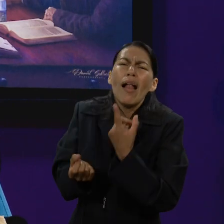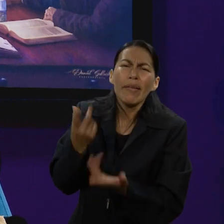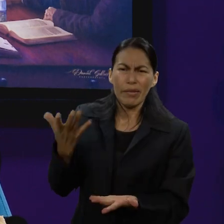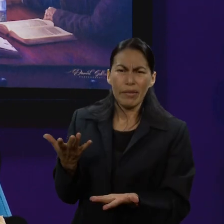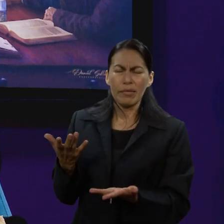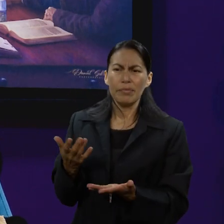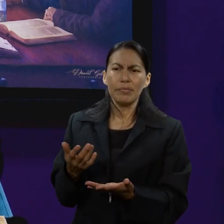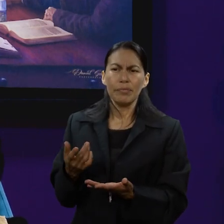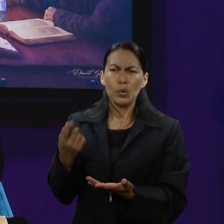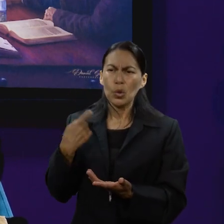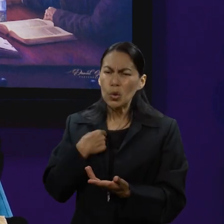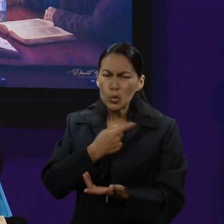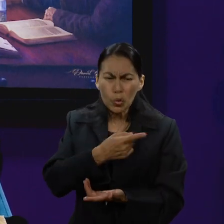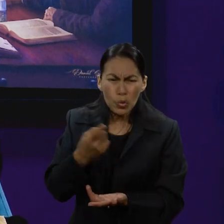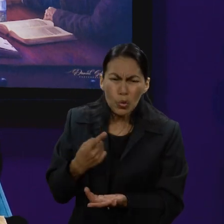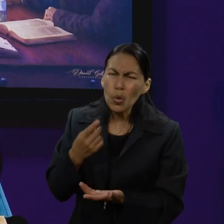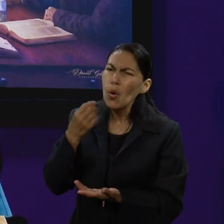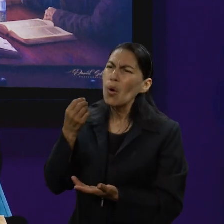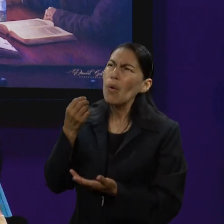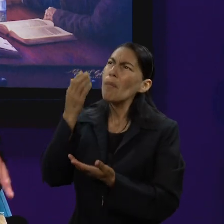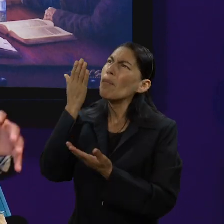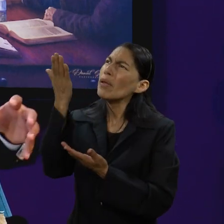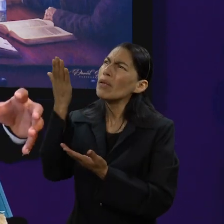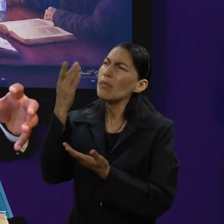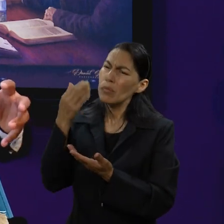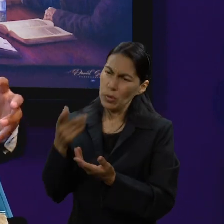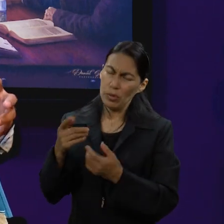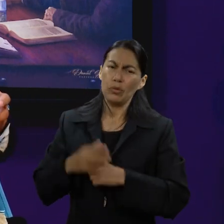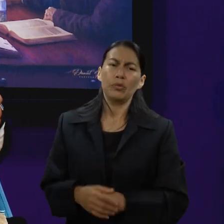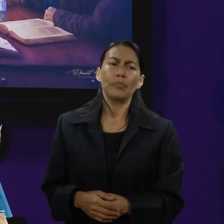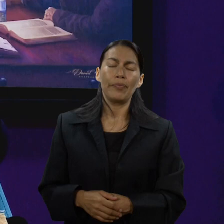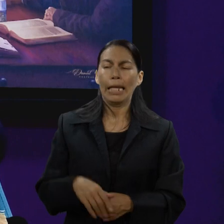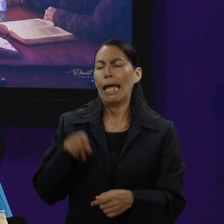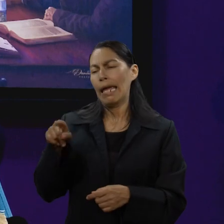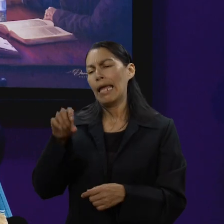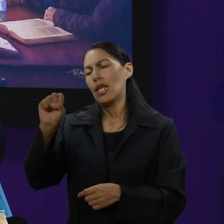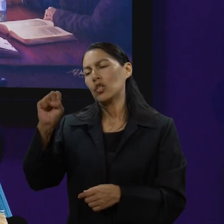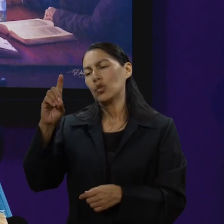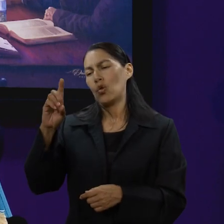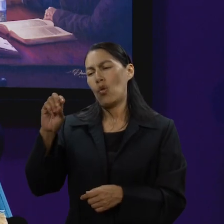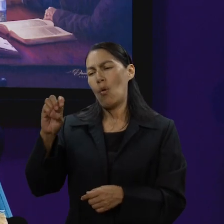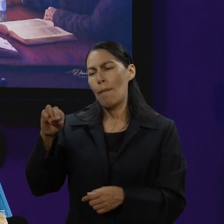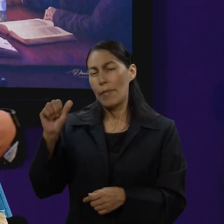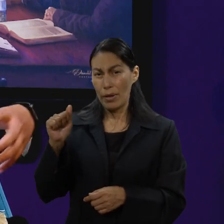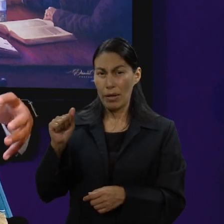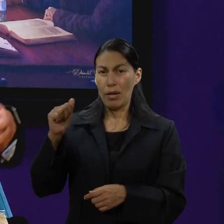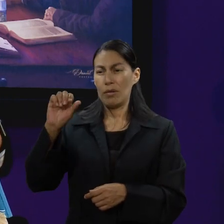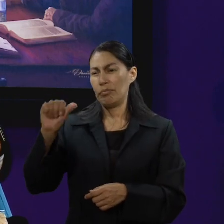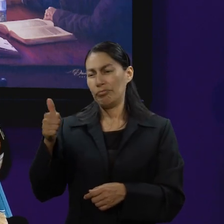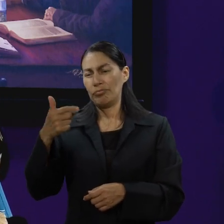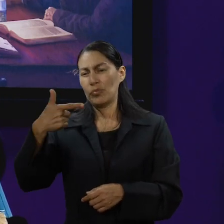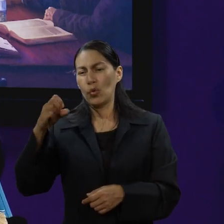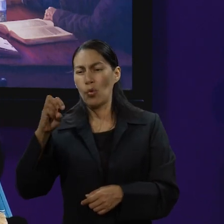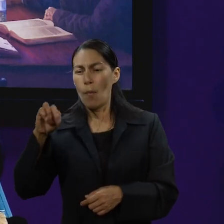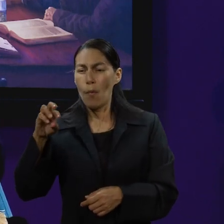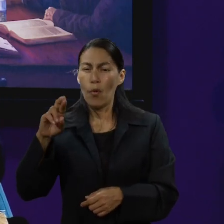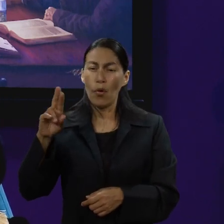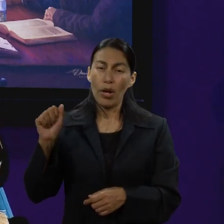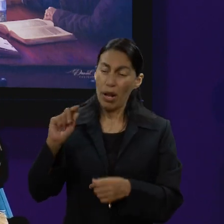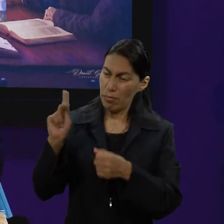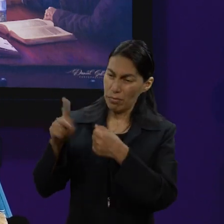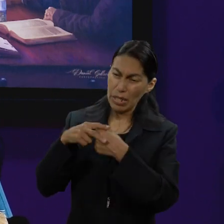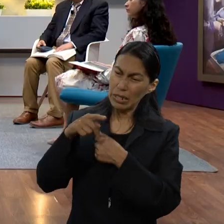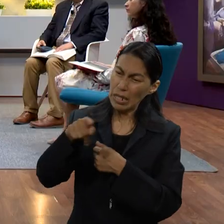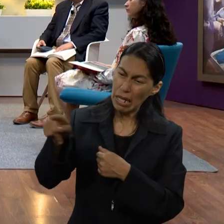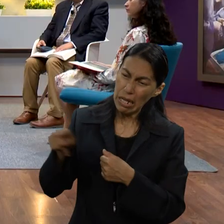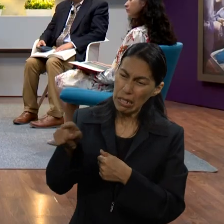para nosotros sería, ¿será que estamos intercediendo por alguien más? Sí. Porque vamos a poner la ciudad de Sodoma y Gomorra y estaba